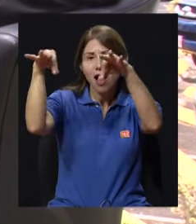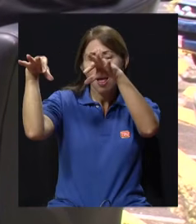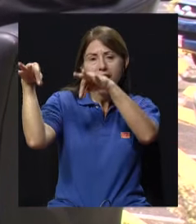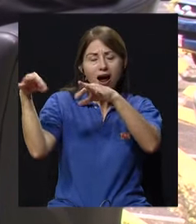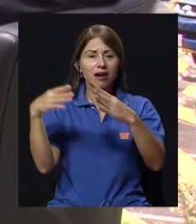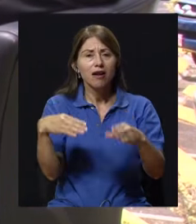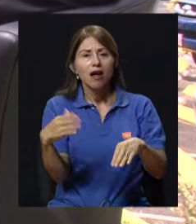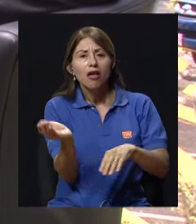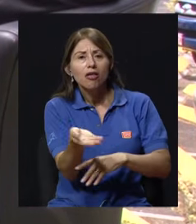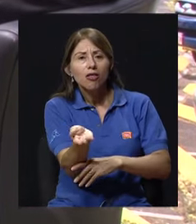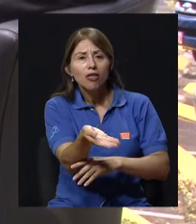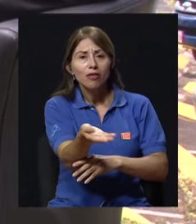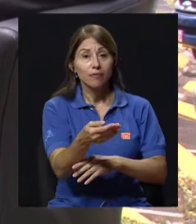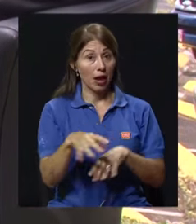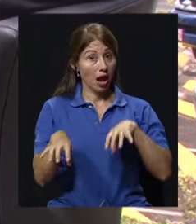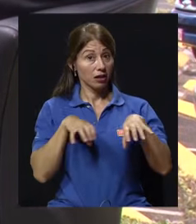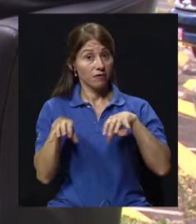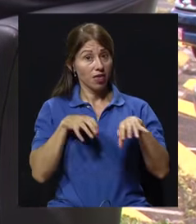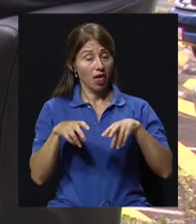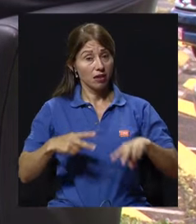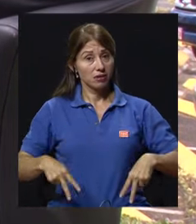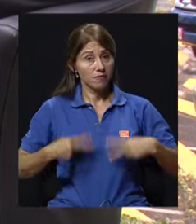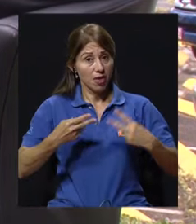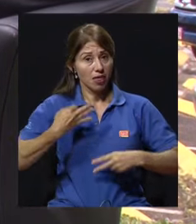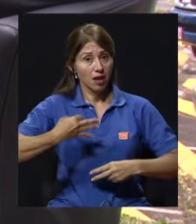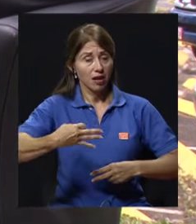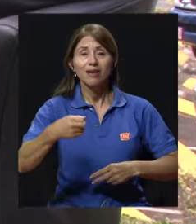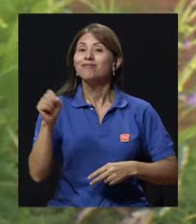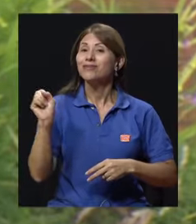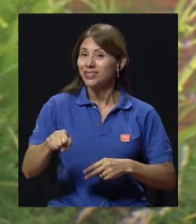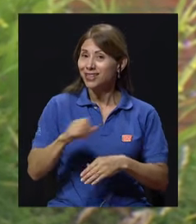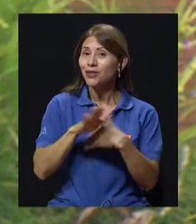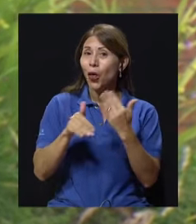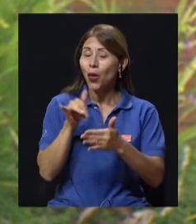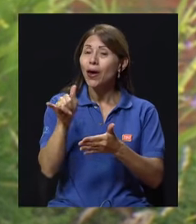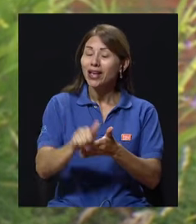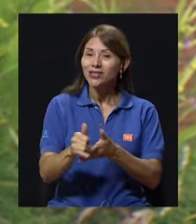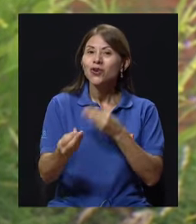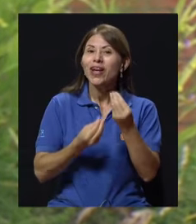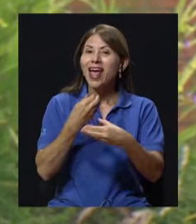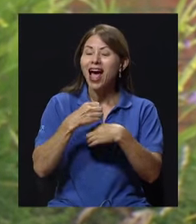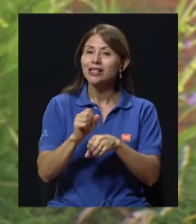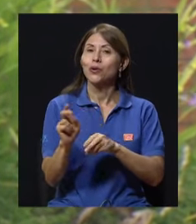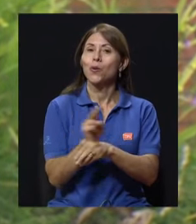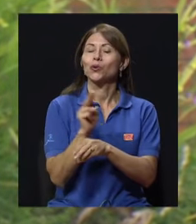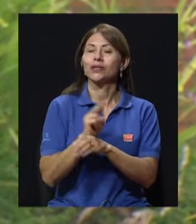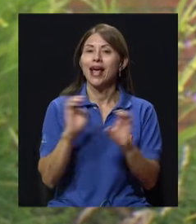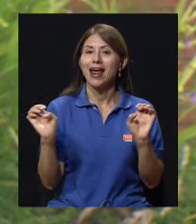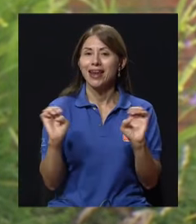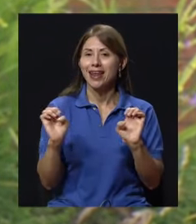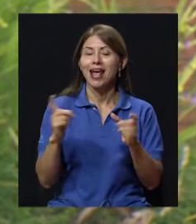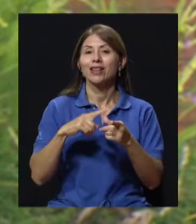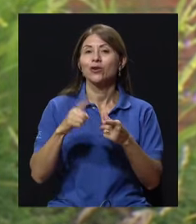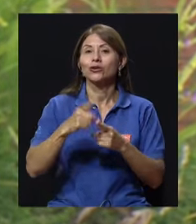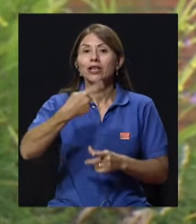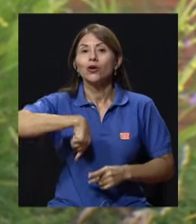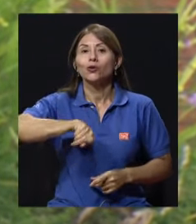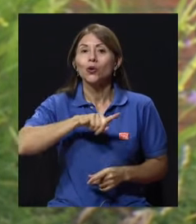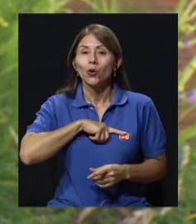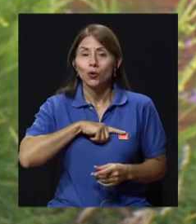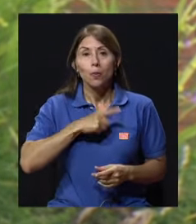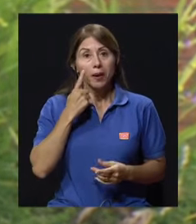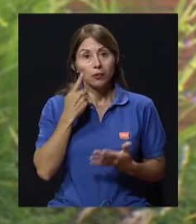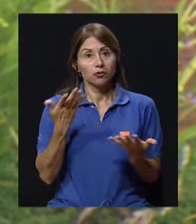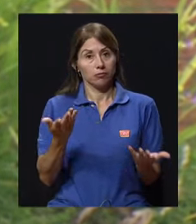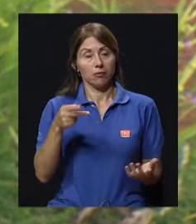sí. Las actividades de la vida diaria. Todo esto conlleva un gasto energético. Entonces vamos a tener que caminar, es una